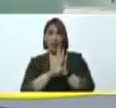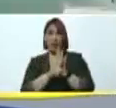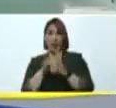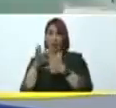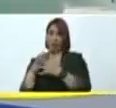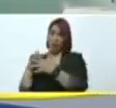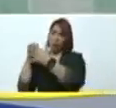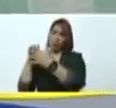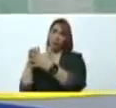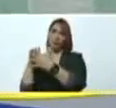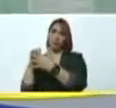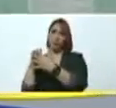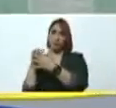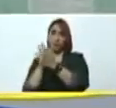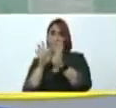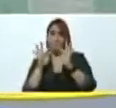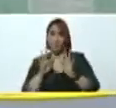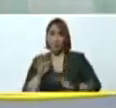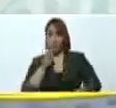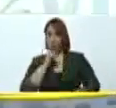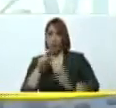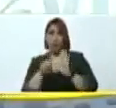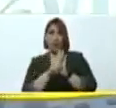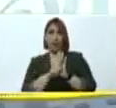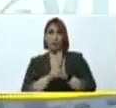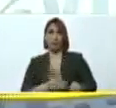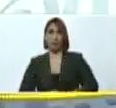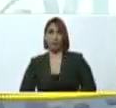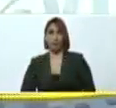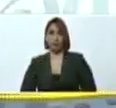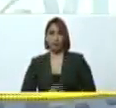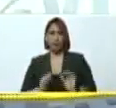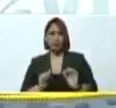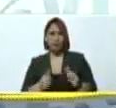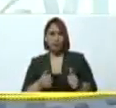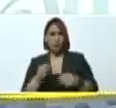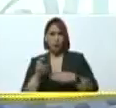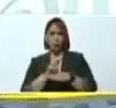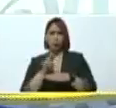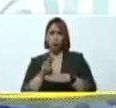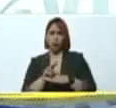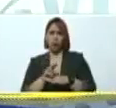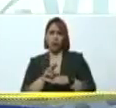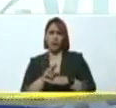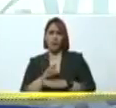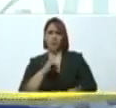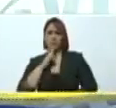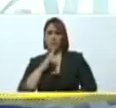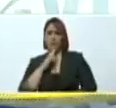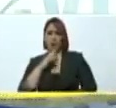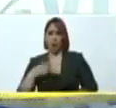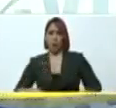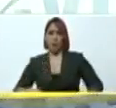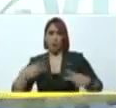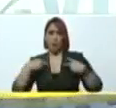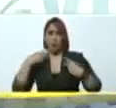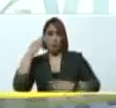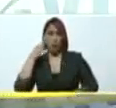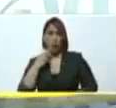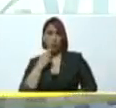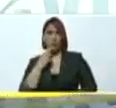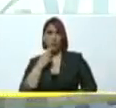Unidos de manera ilegal comenzaron a utilizar el Fondo Humanitario Simón Bolívar para